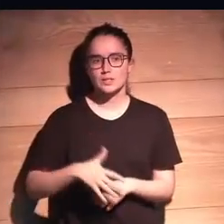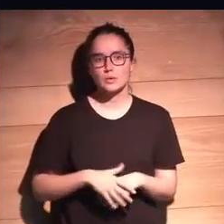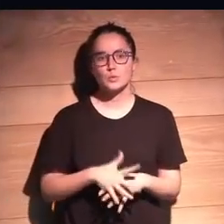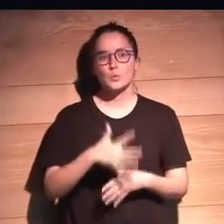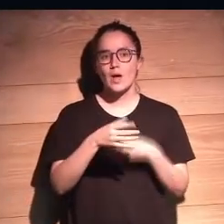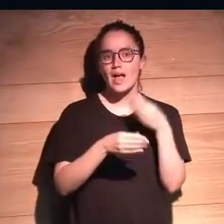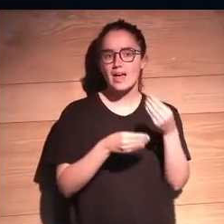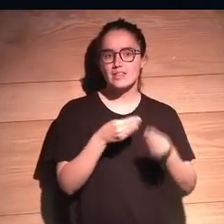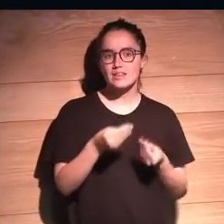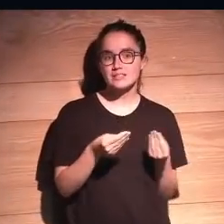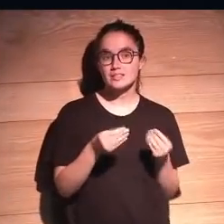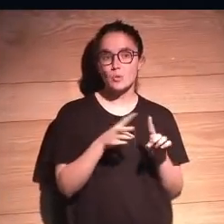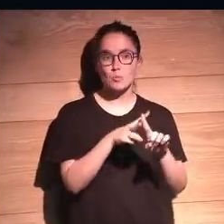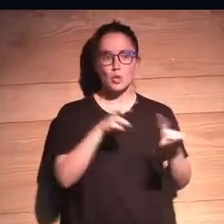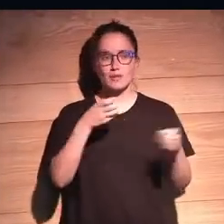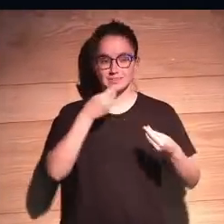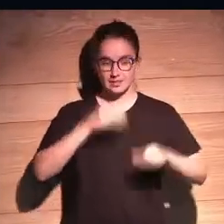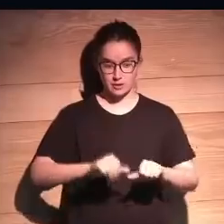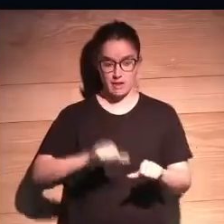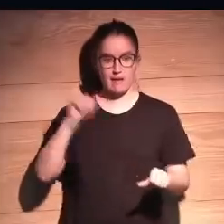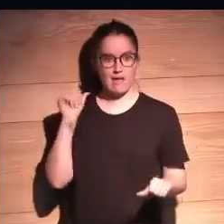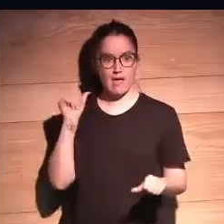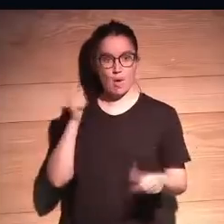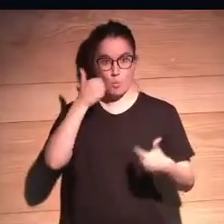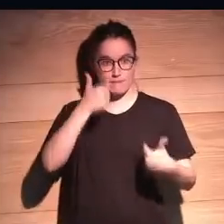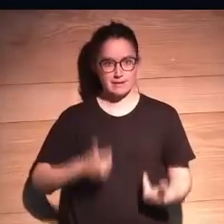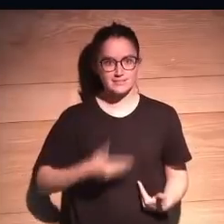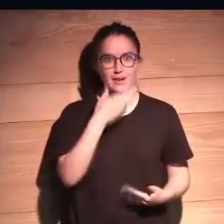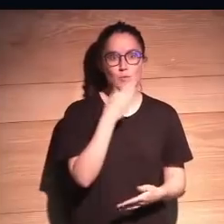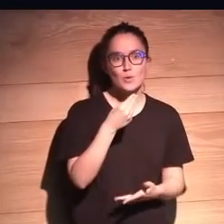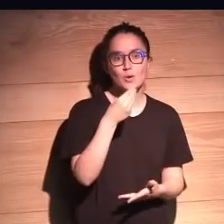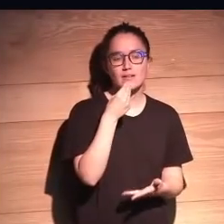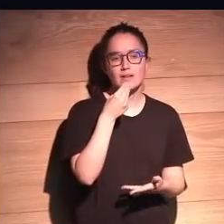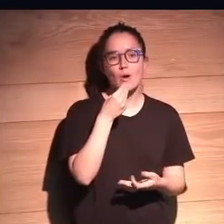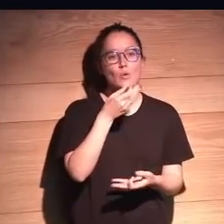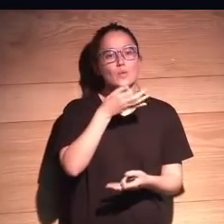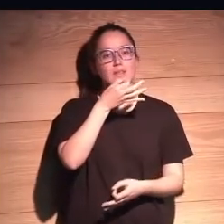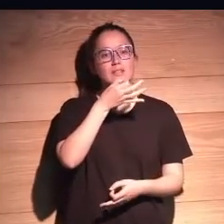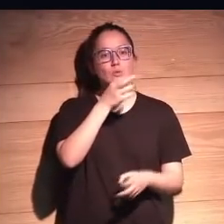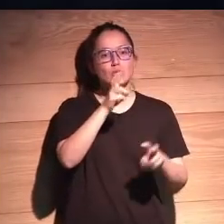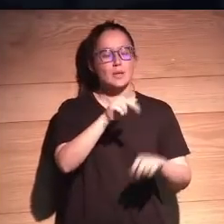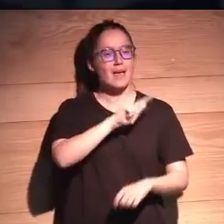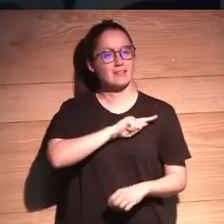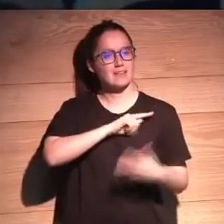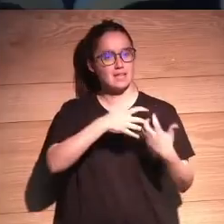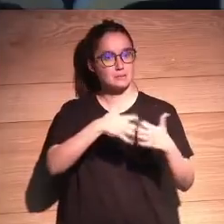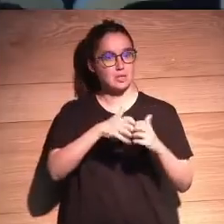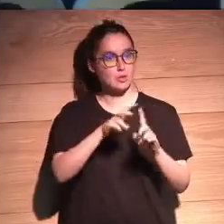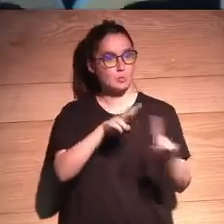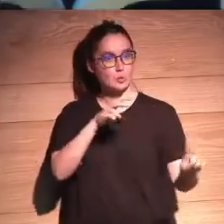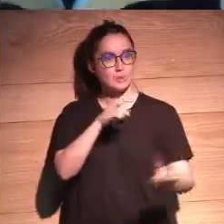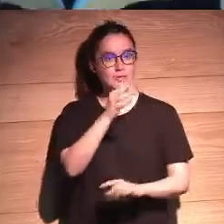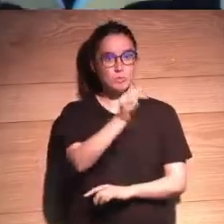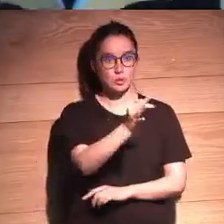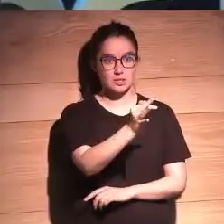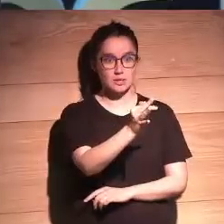Tú elaboras, desde una perspectiva histórica, humanística muy bonita, un discurso sobre la ética de las máquinas, con esa visión positiva, en